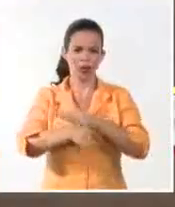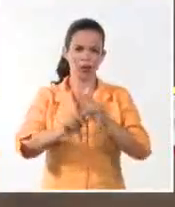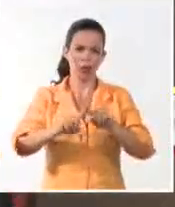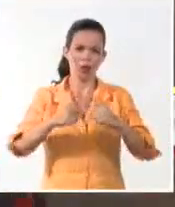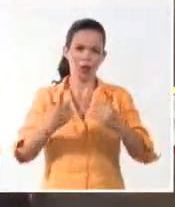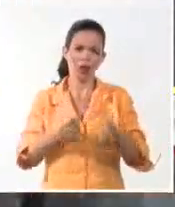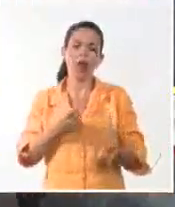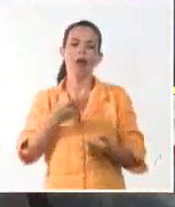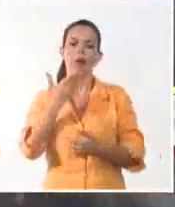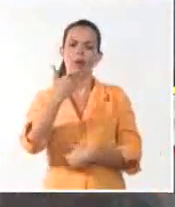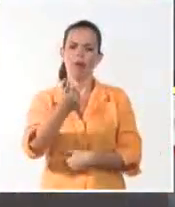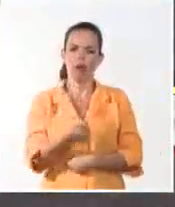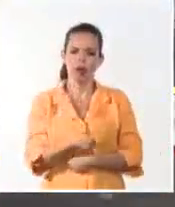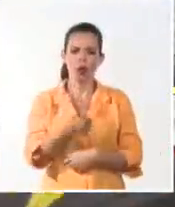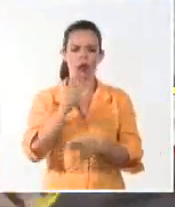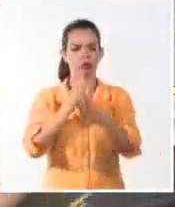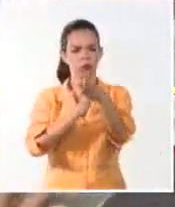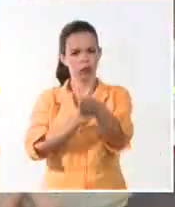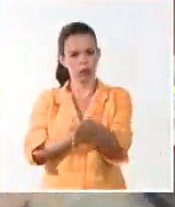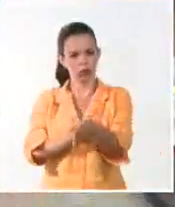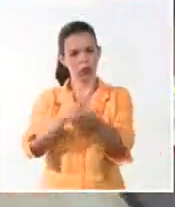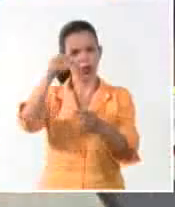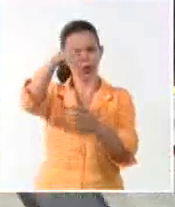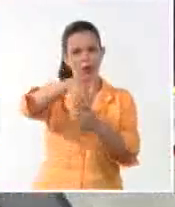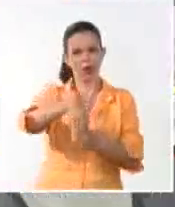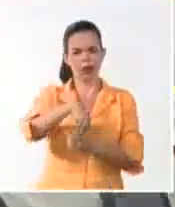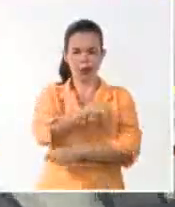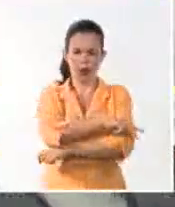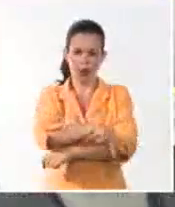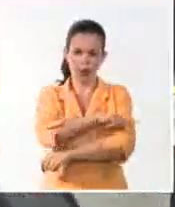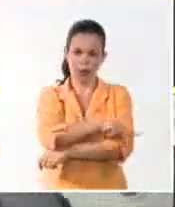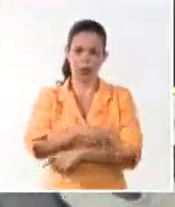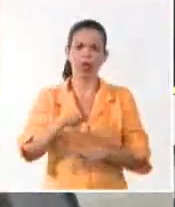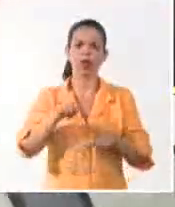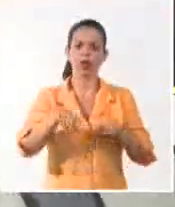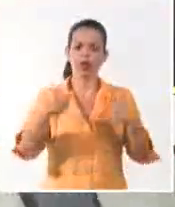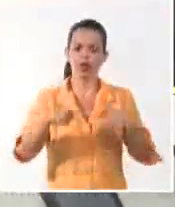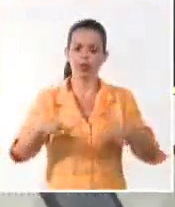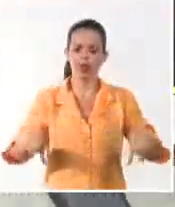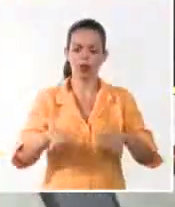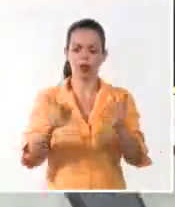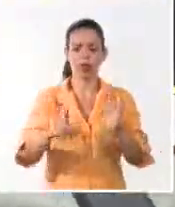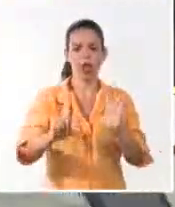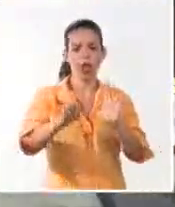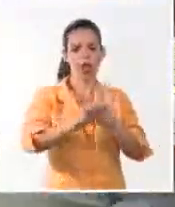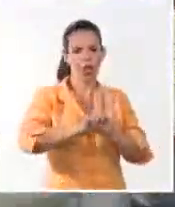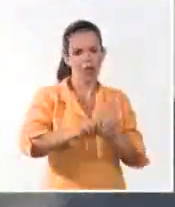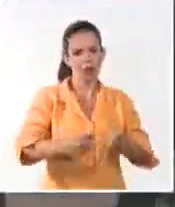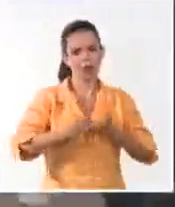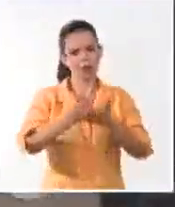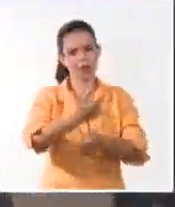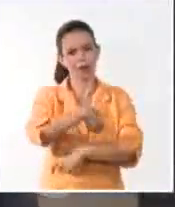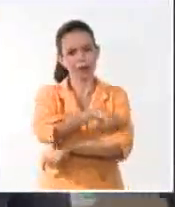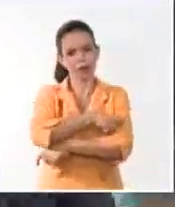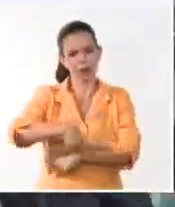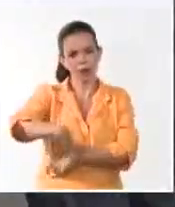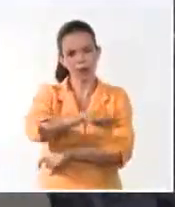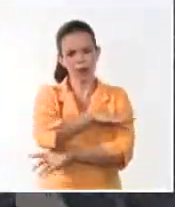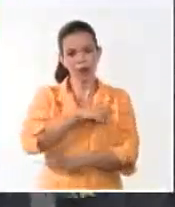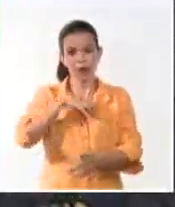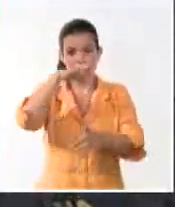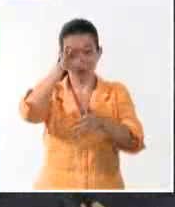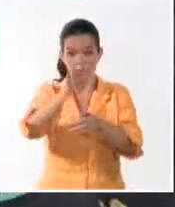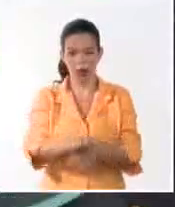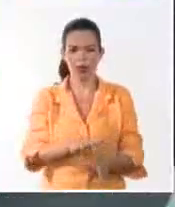interno y los derechos constitucionales de la población, así expresó Boluarte, quien además informó que la disposición se aplicará en la zona de